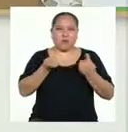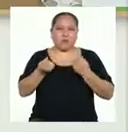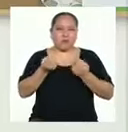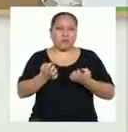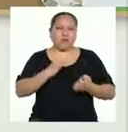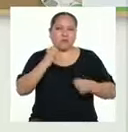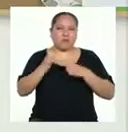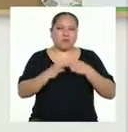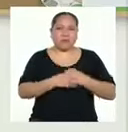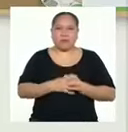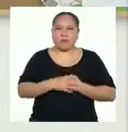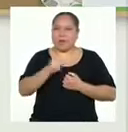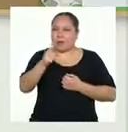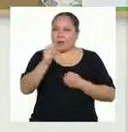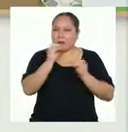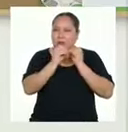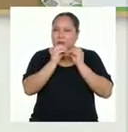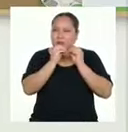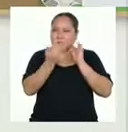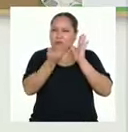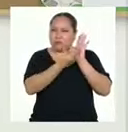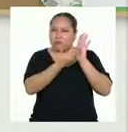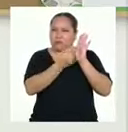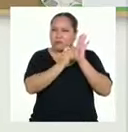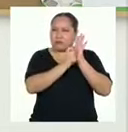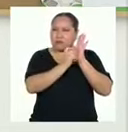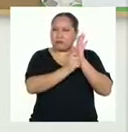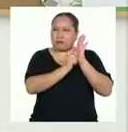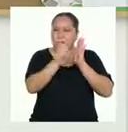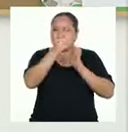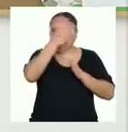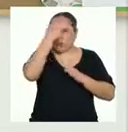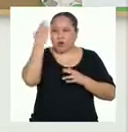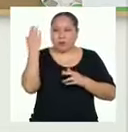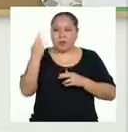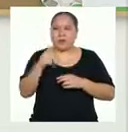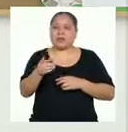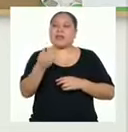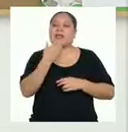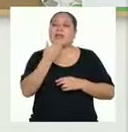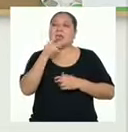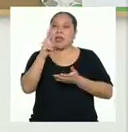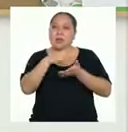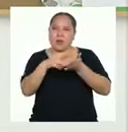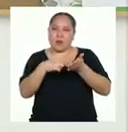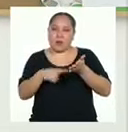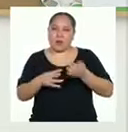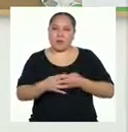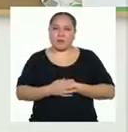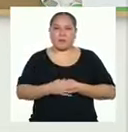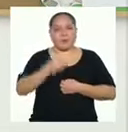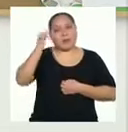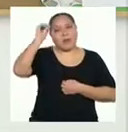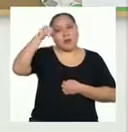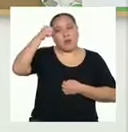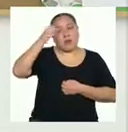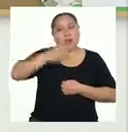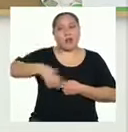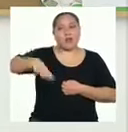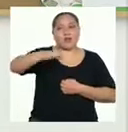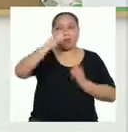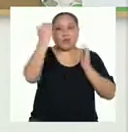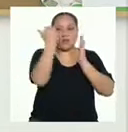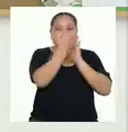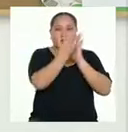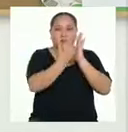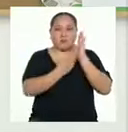quisiera leer lo que relaboras con eso en mente y sin olvidarte de registro y destinatario. ¿Recuerdas que todos los criterios